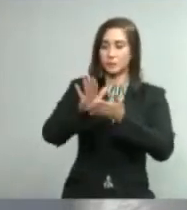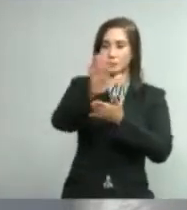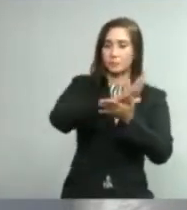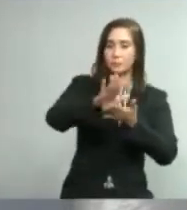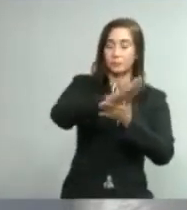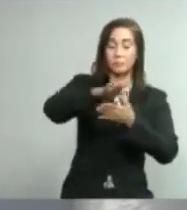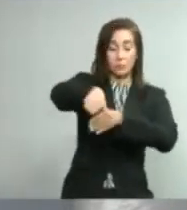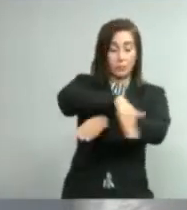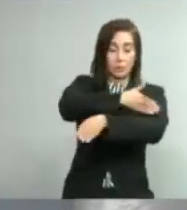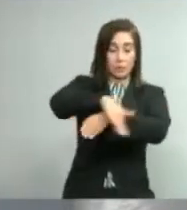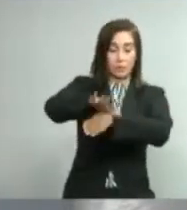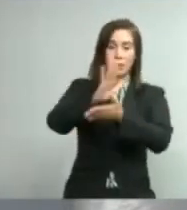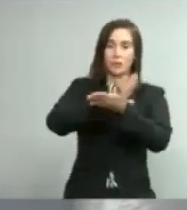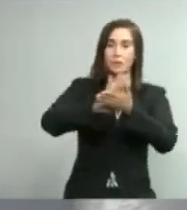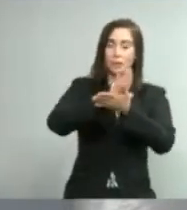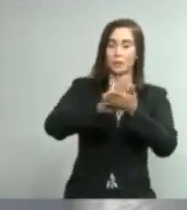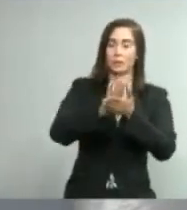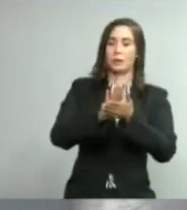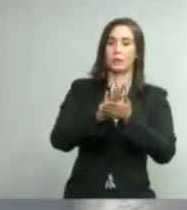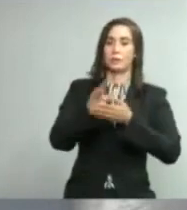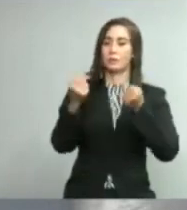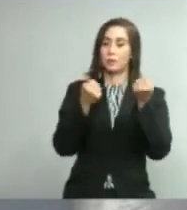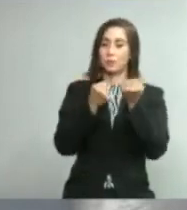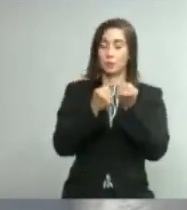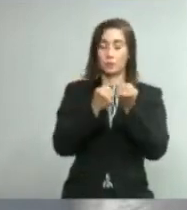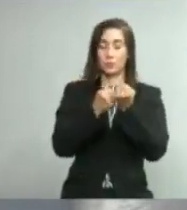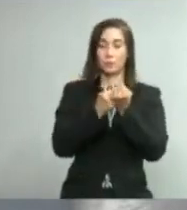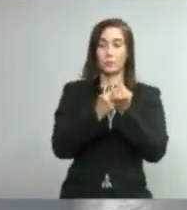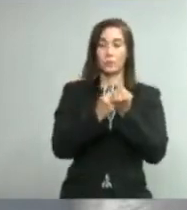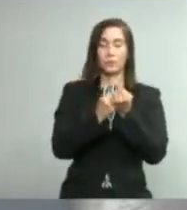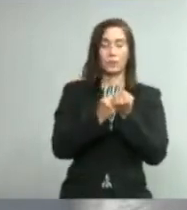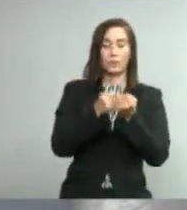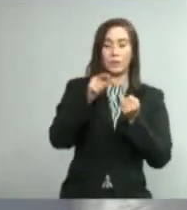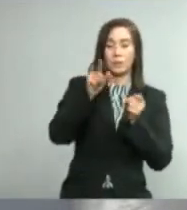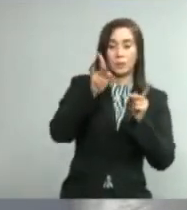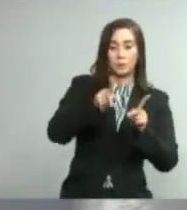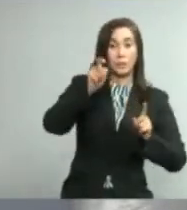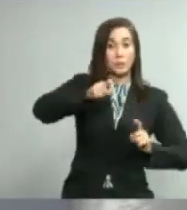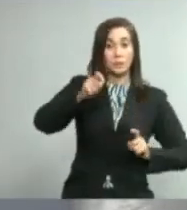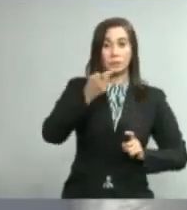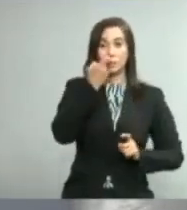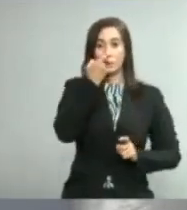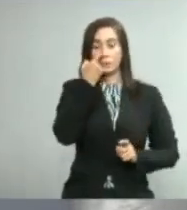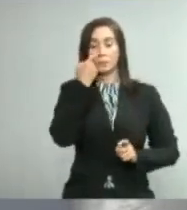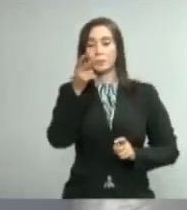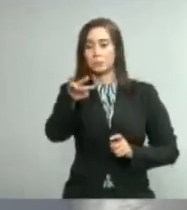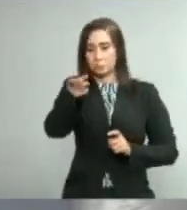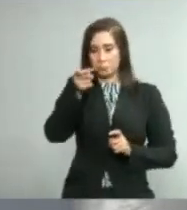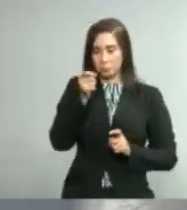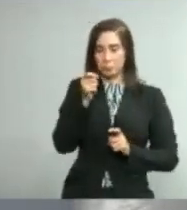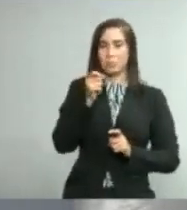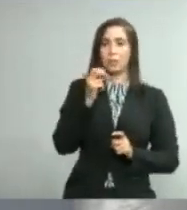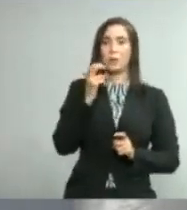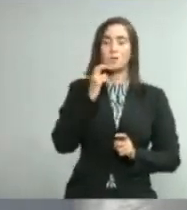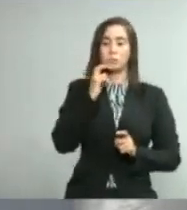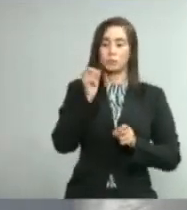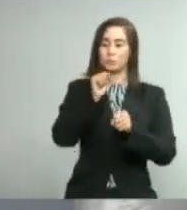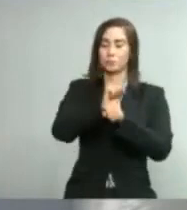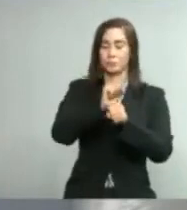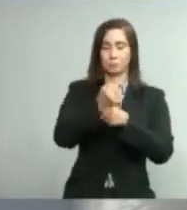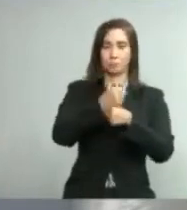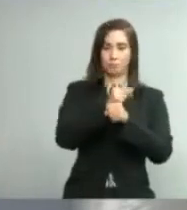la detección mediante pruebas rápidas de apoyo que vamos a tener disponible y